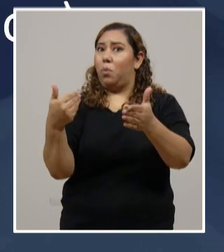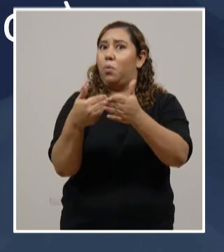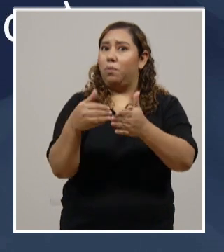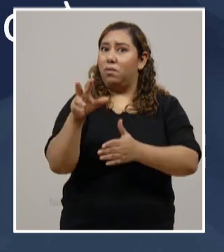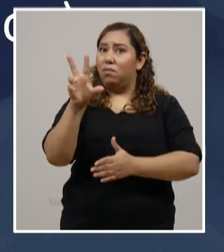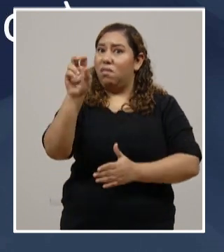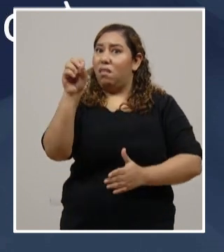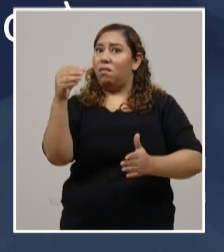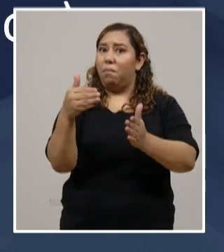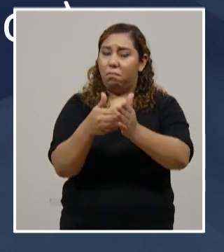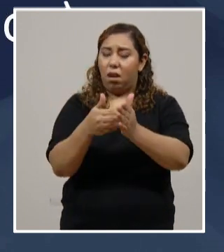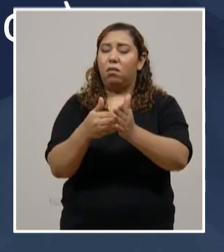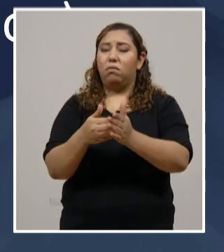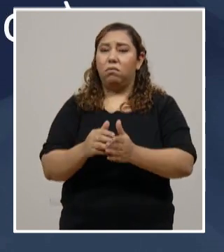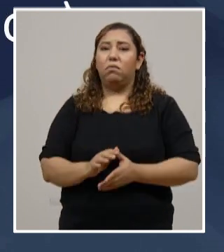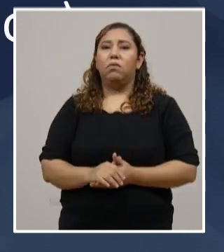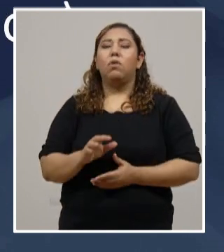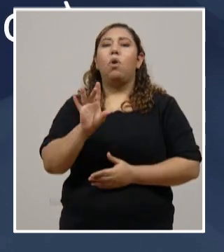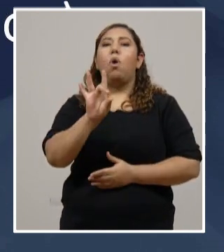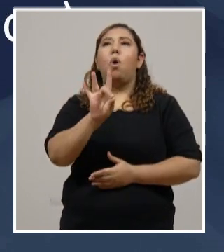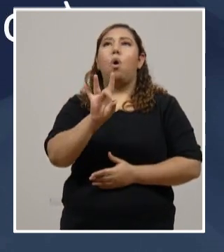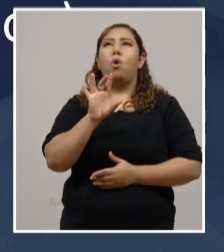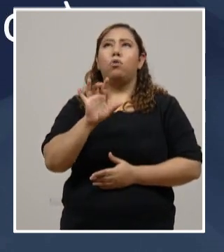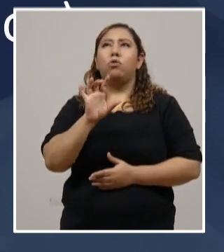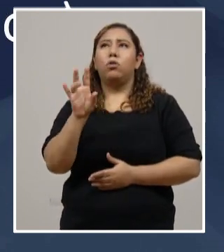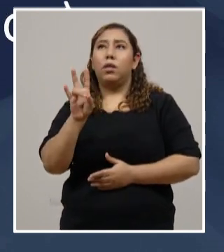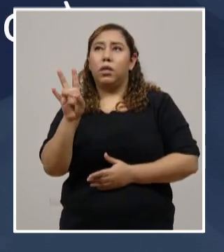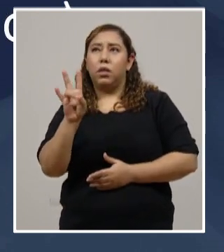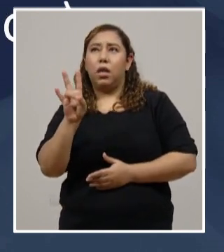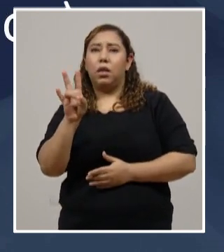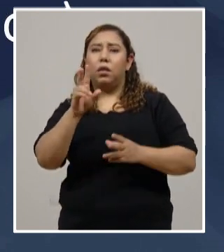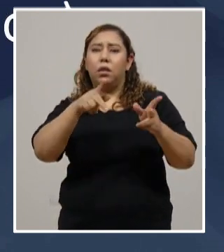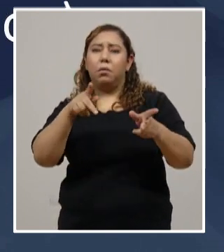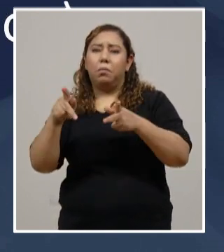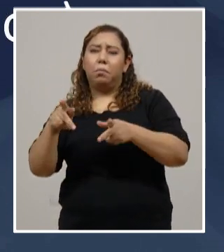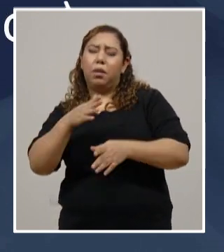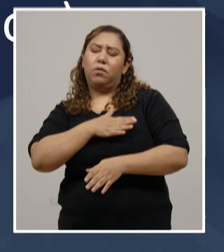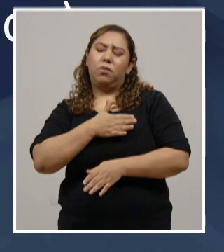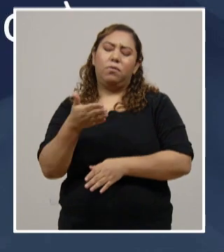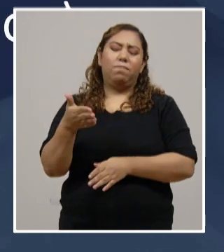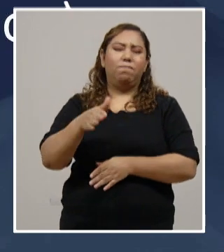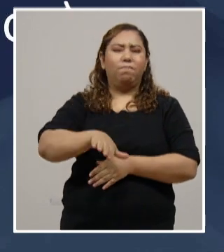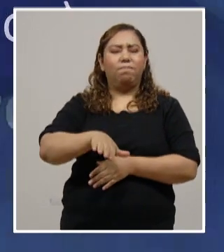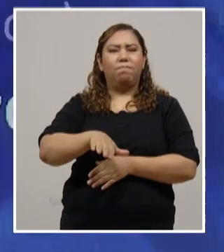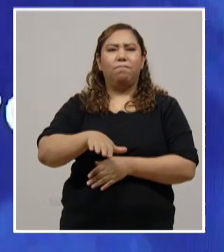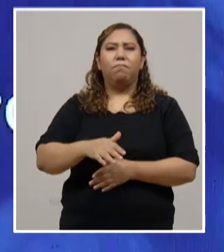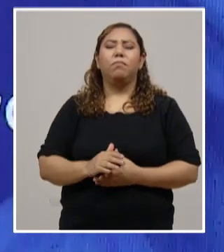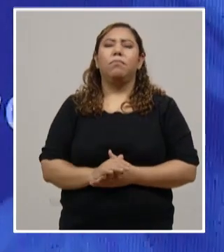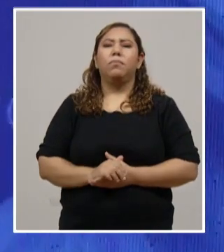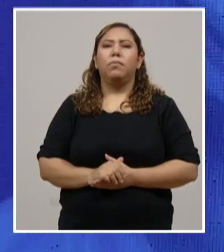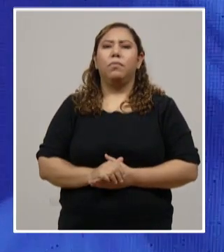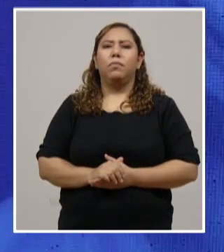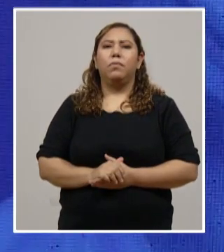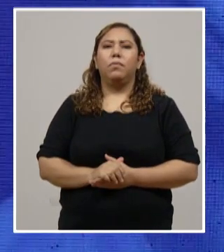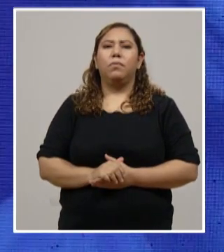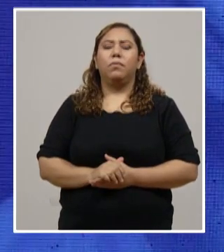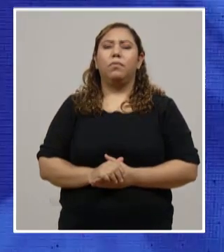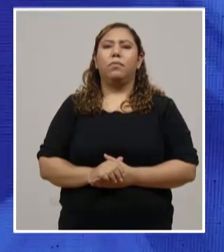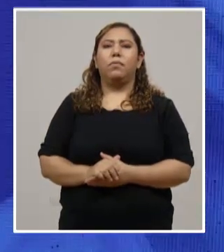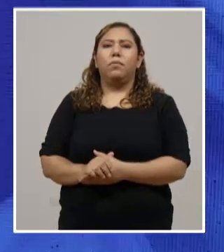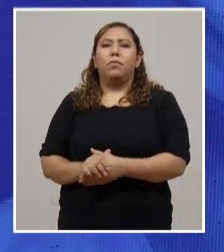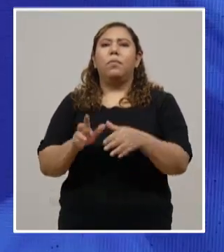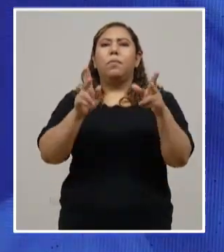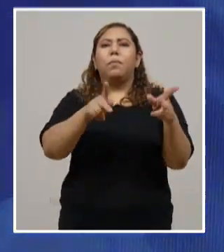epidemia. Y 807 personas que lamentablemente han perdido la vida. Los